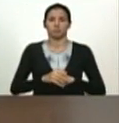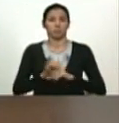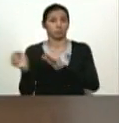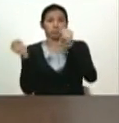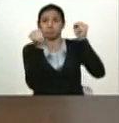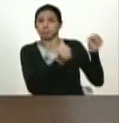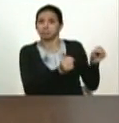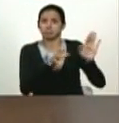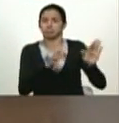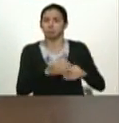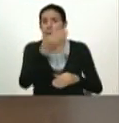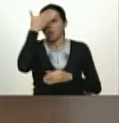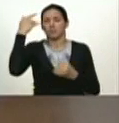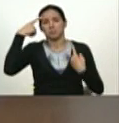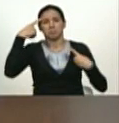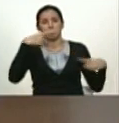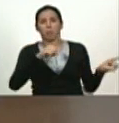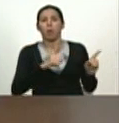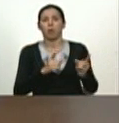Al olvido.